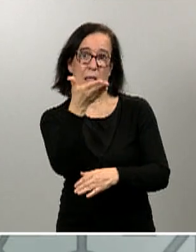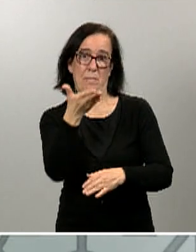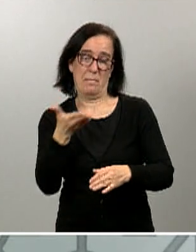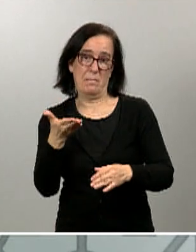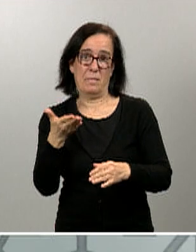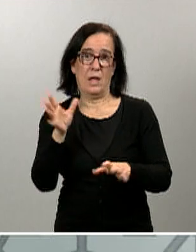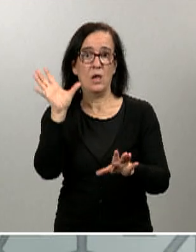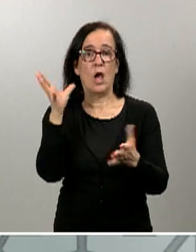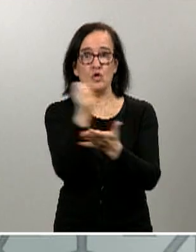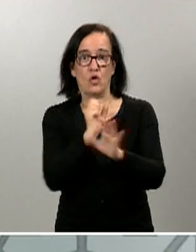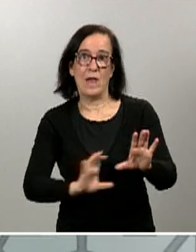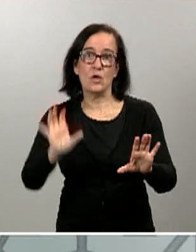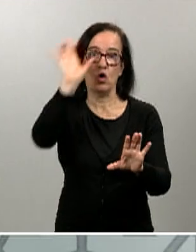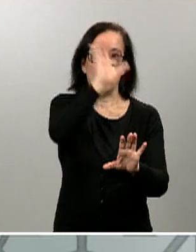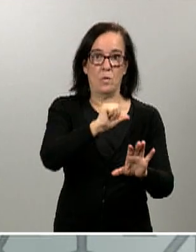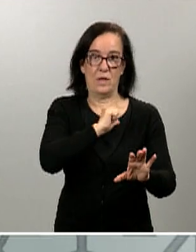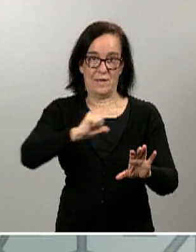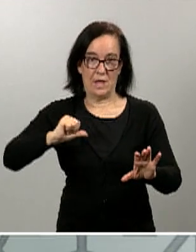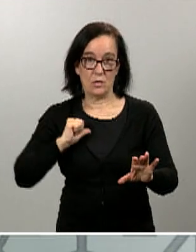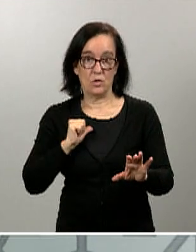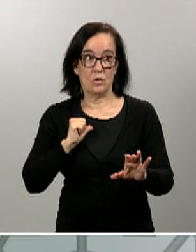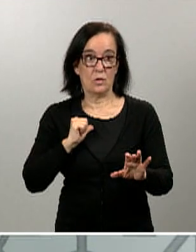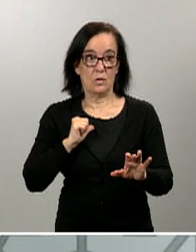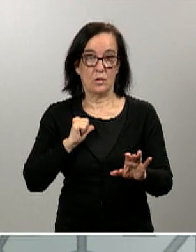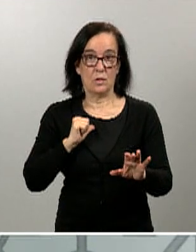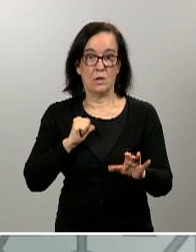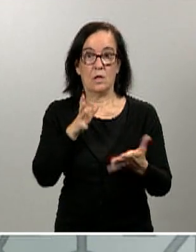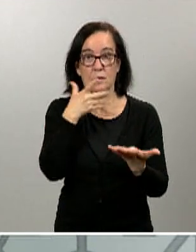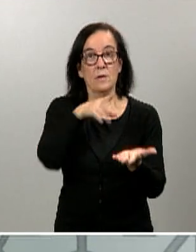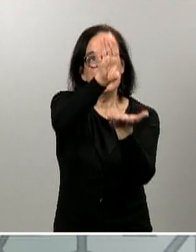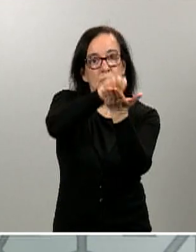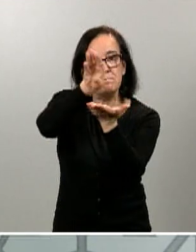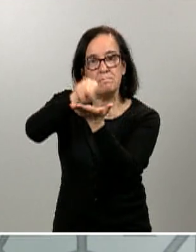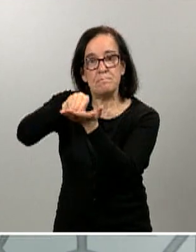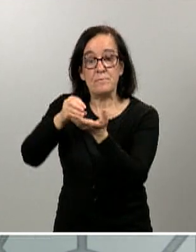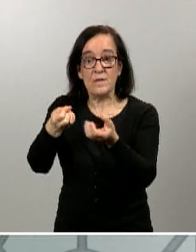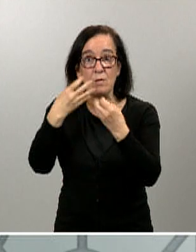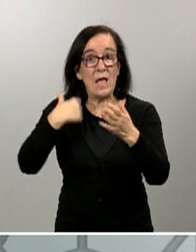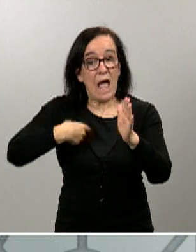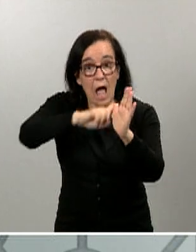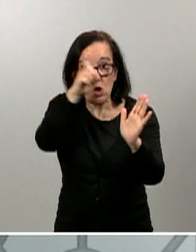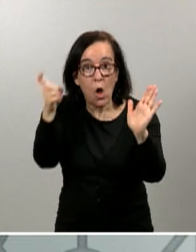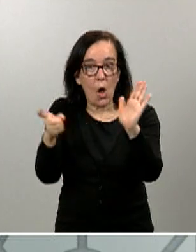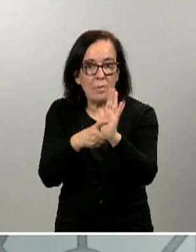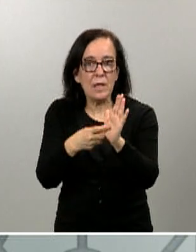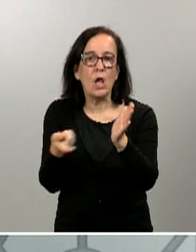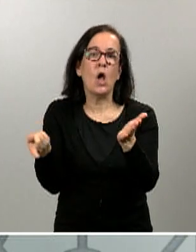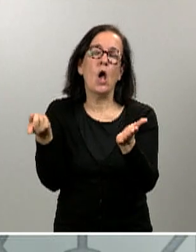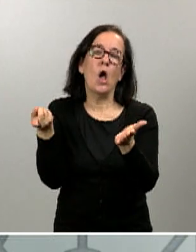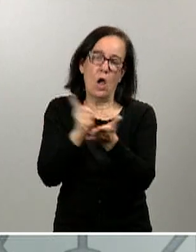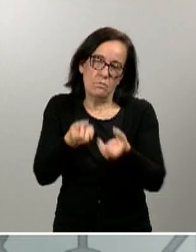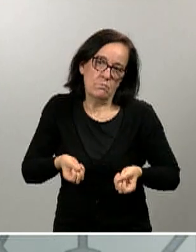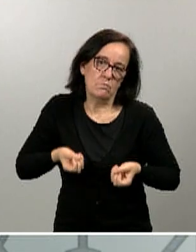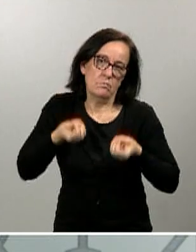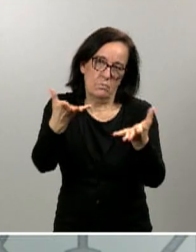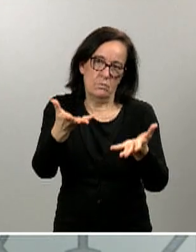las comunidades autónomas. Estamos recogiendo esta información. Cuando esté completa, se publicará un informe en el